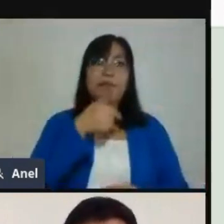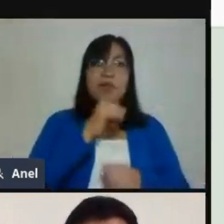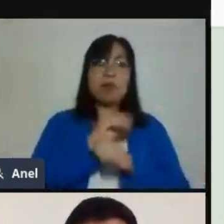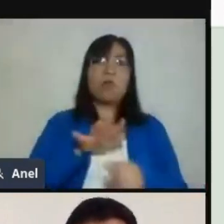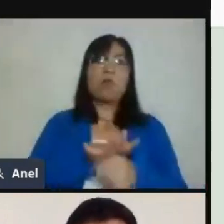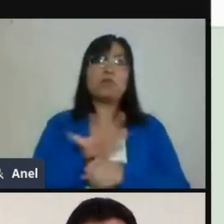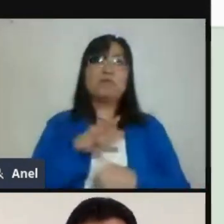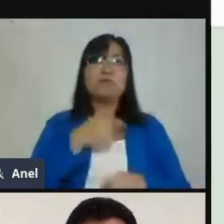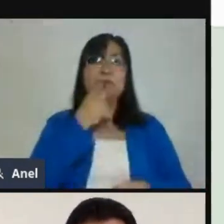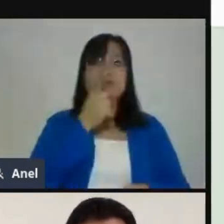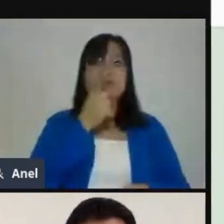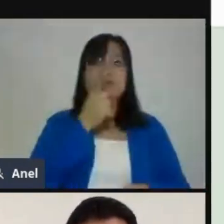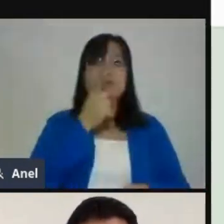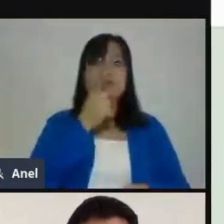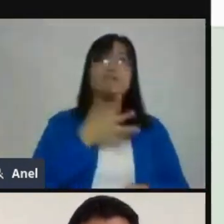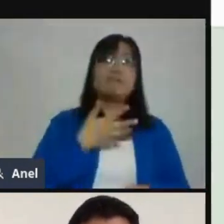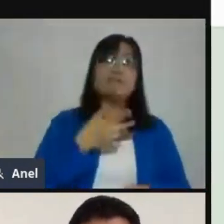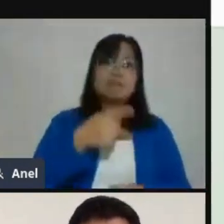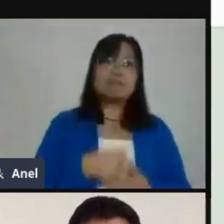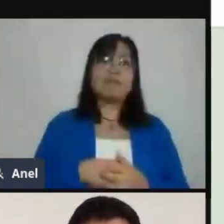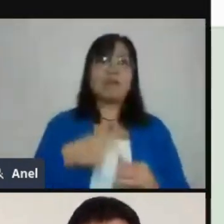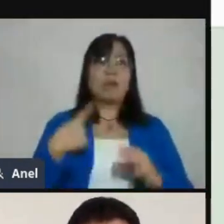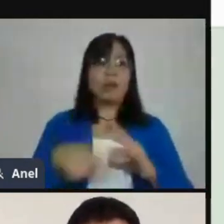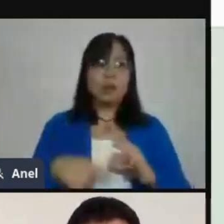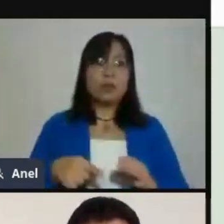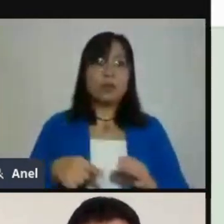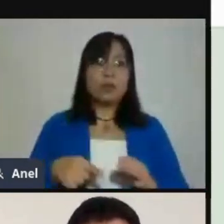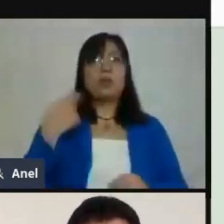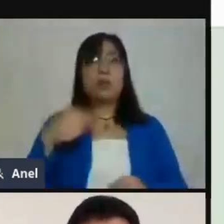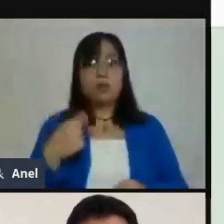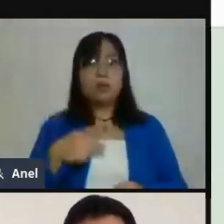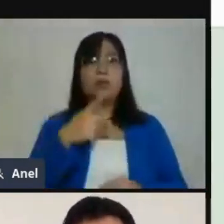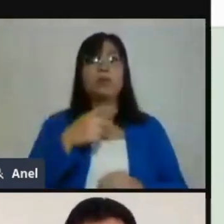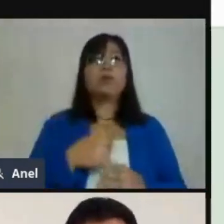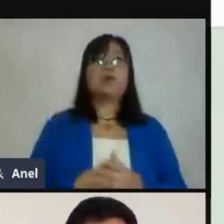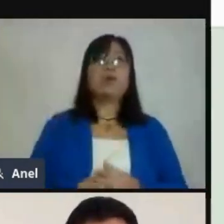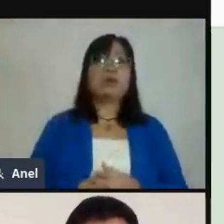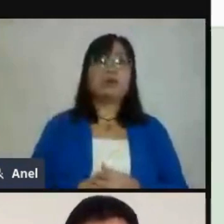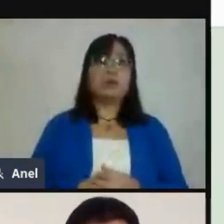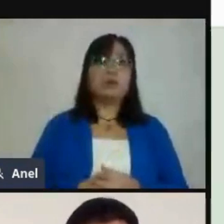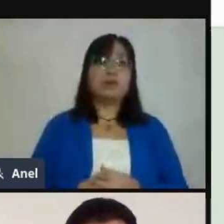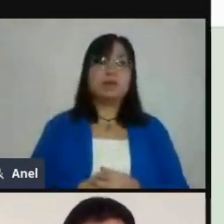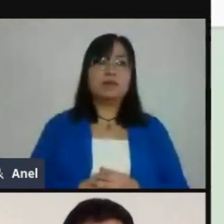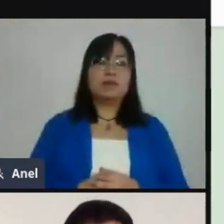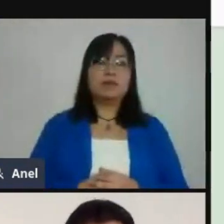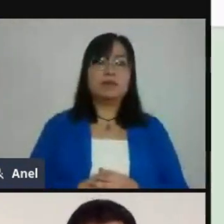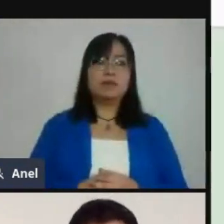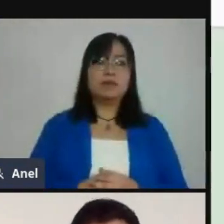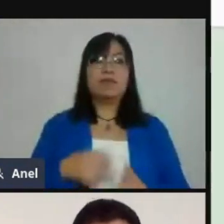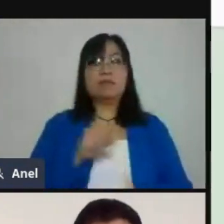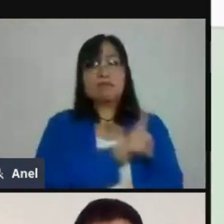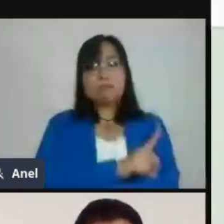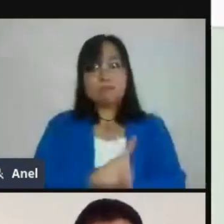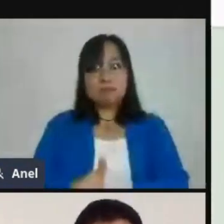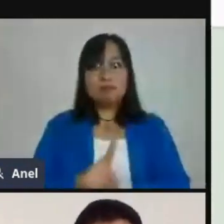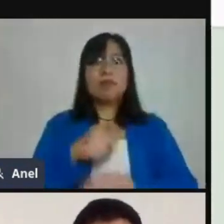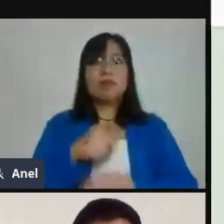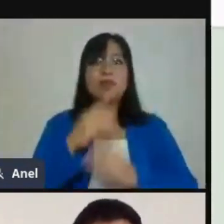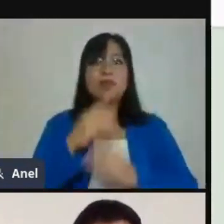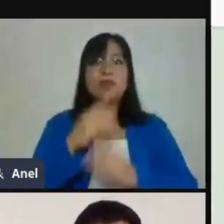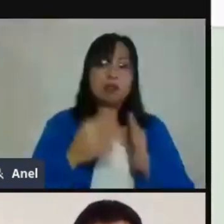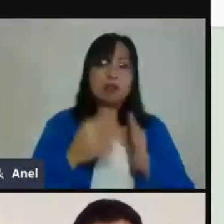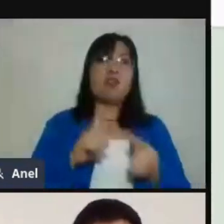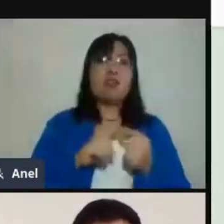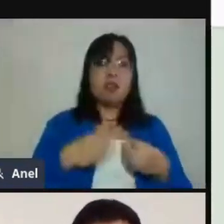nombres. En este caso podría ir dirigido totalmente al papá. El correo electrónico. Si no queremos la dirección, podemos editarlo